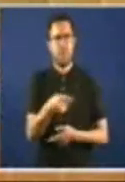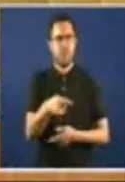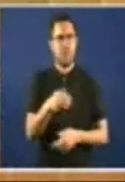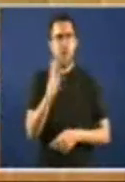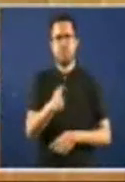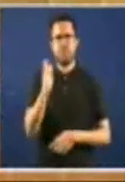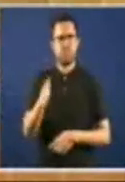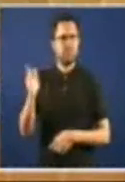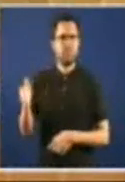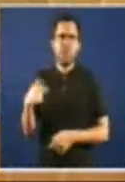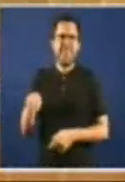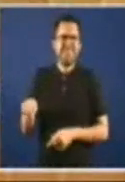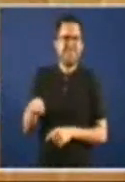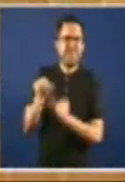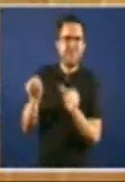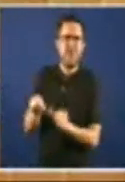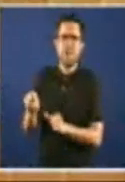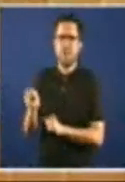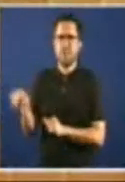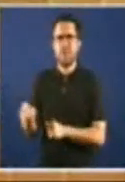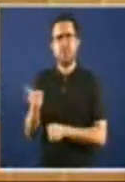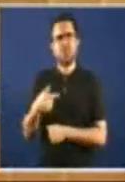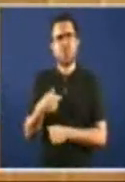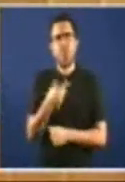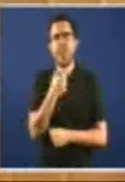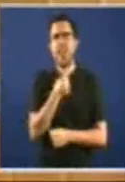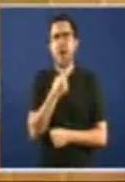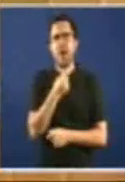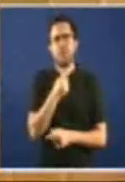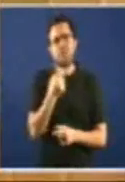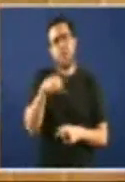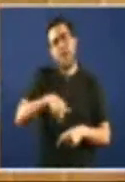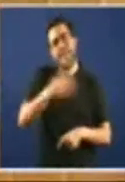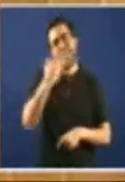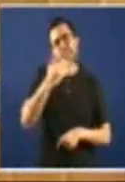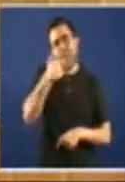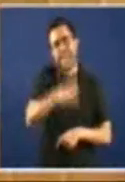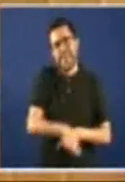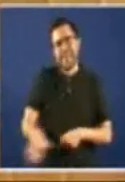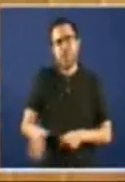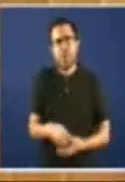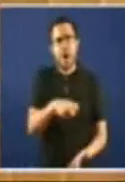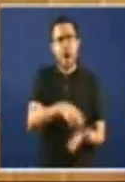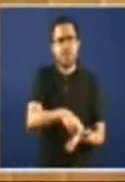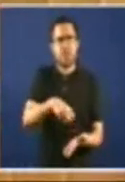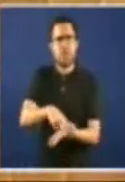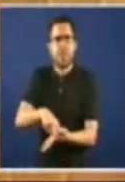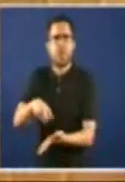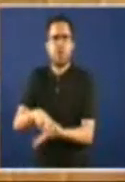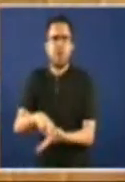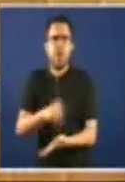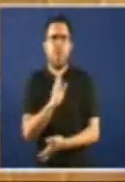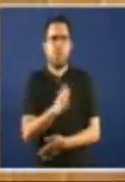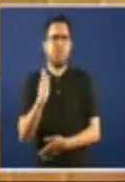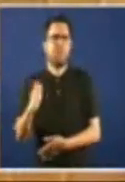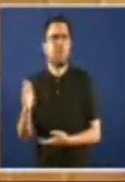Del Partido Popular Que lle encanta Se hogar A estar nunha escola De nenos pequenos En vez de Actuar Democráticamente